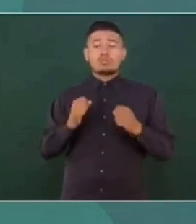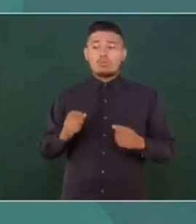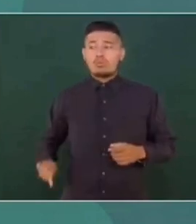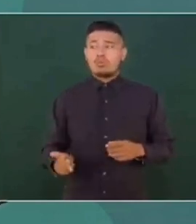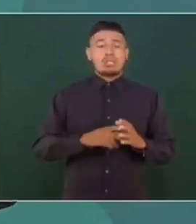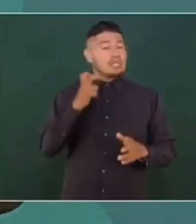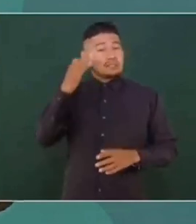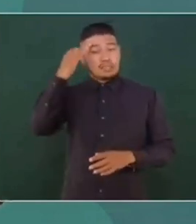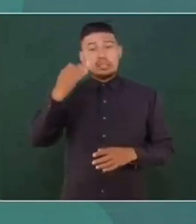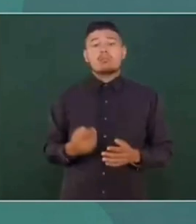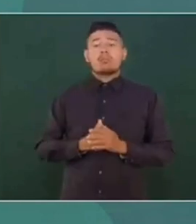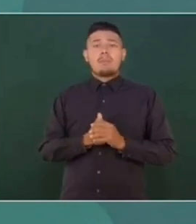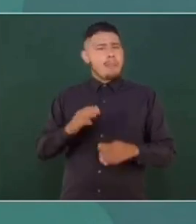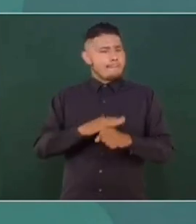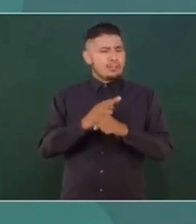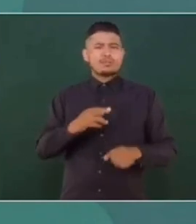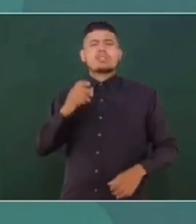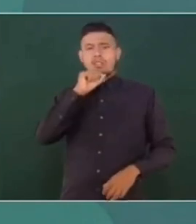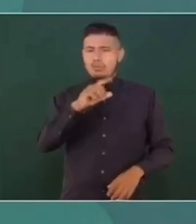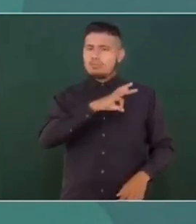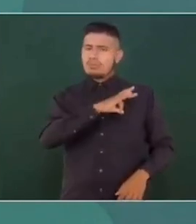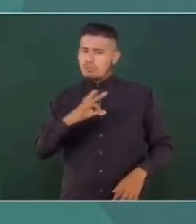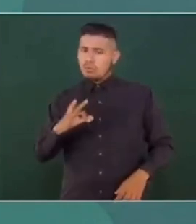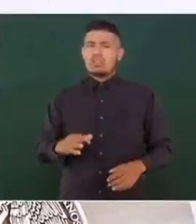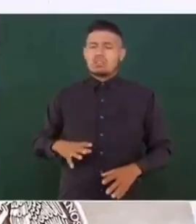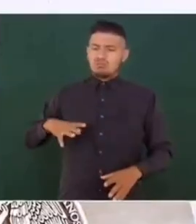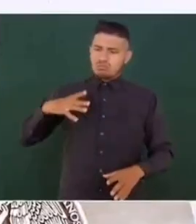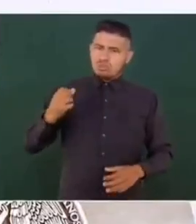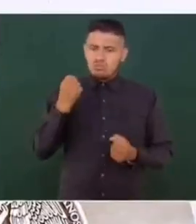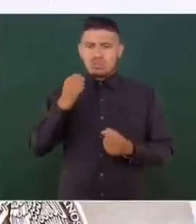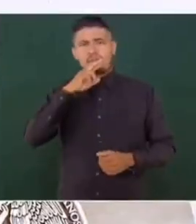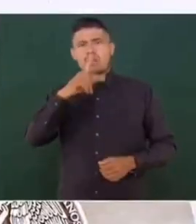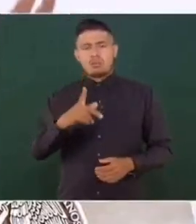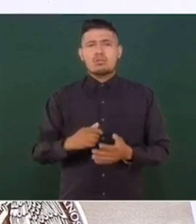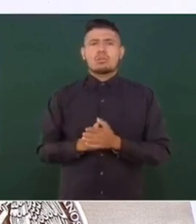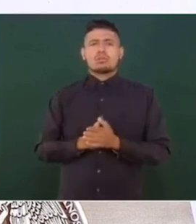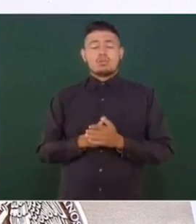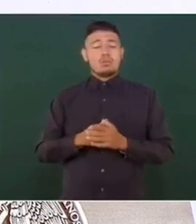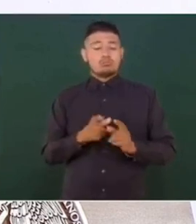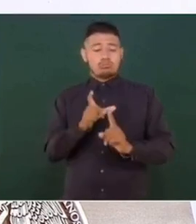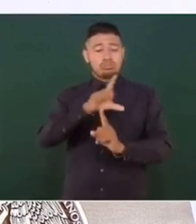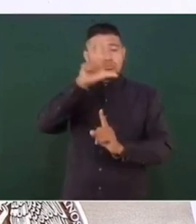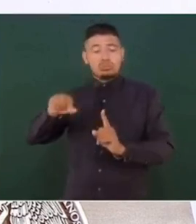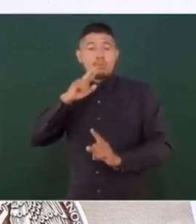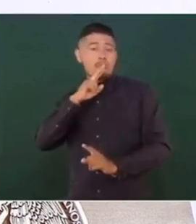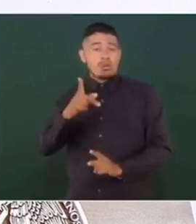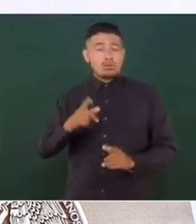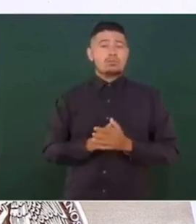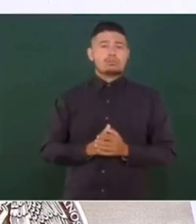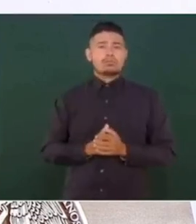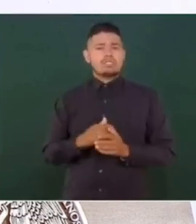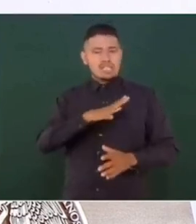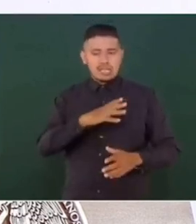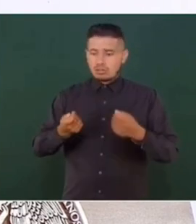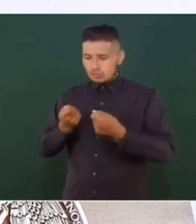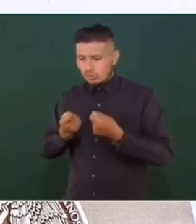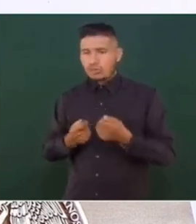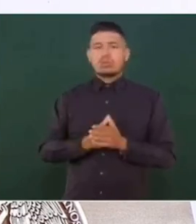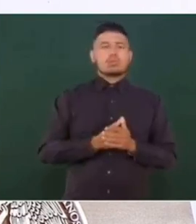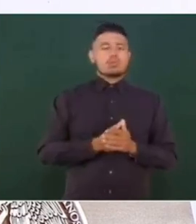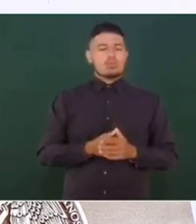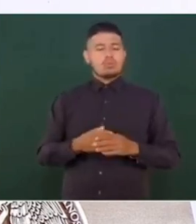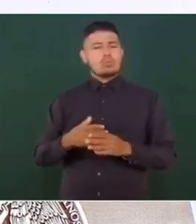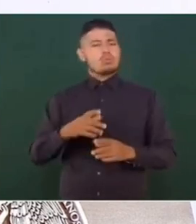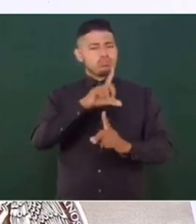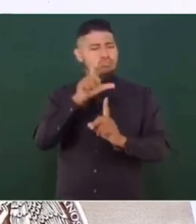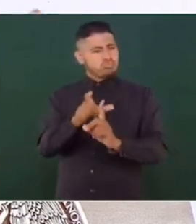Seguridad Pública, ese tiempo que sea mayor, también nos va a permitir fortalecer de mayor manera la Guardia Nacional. Y al tener el control de la Guardia, tutelar